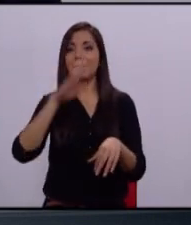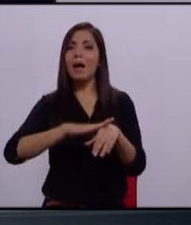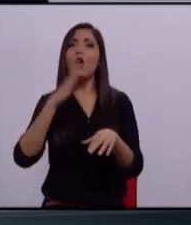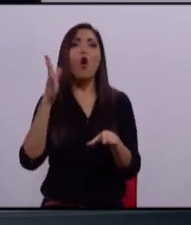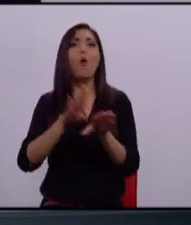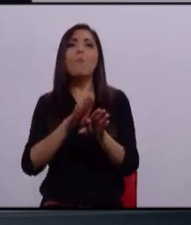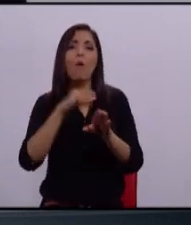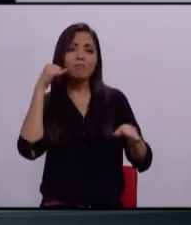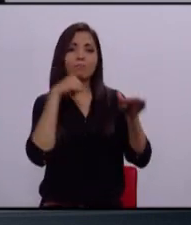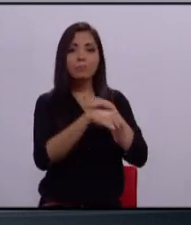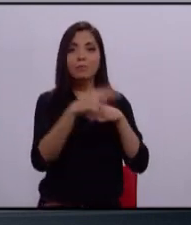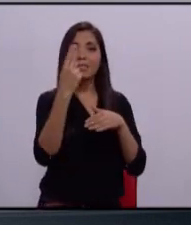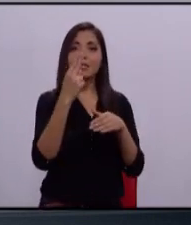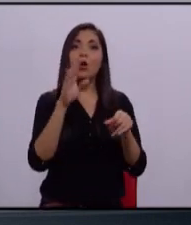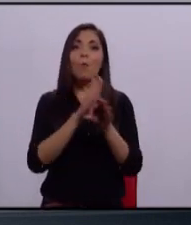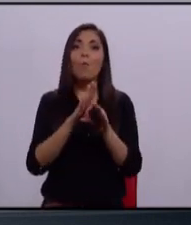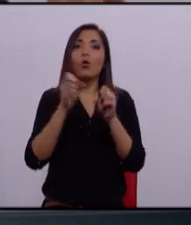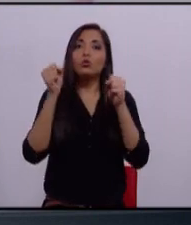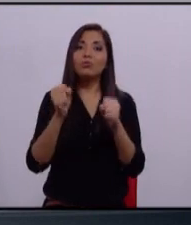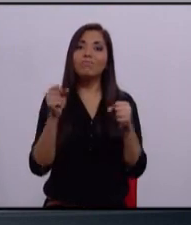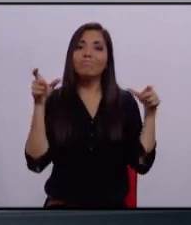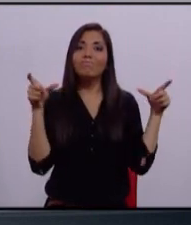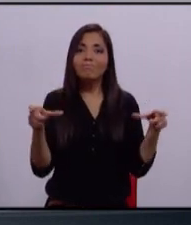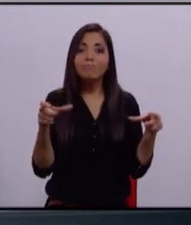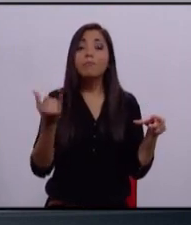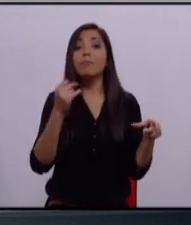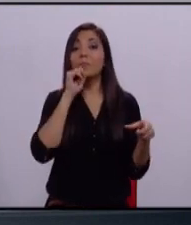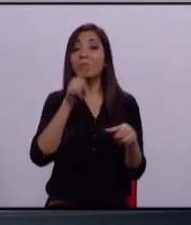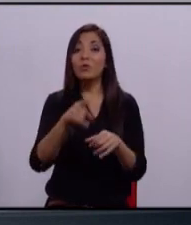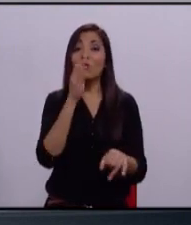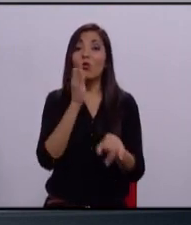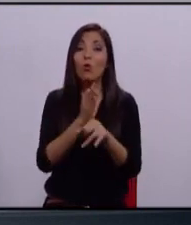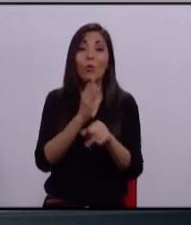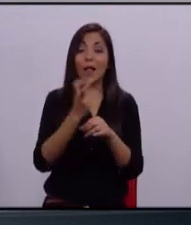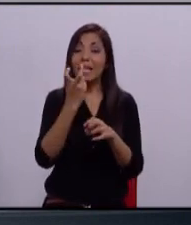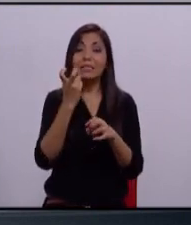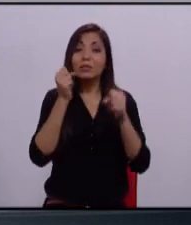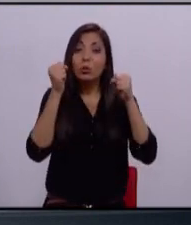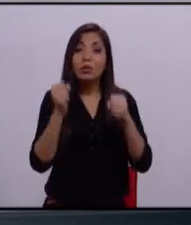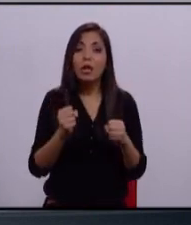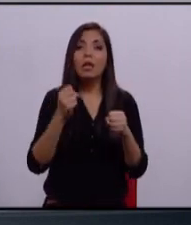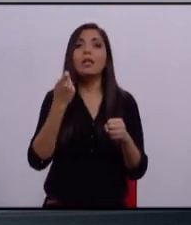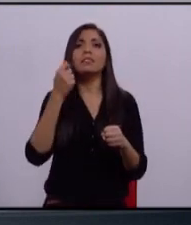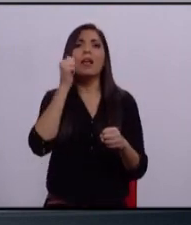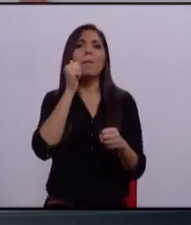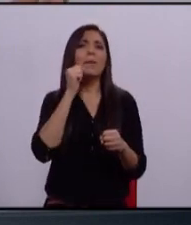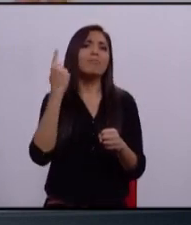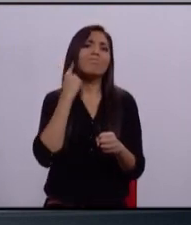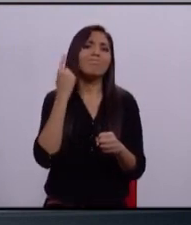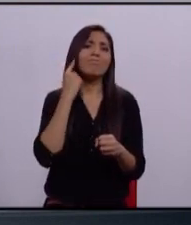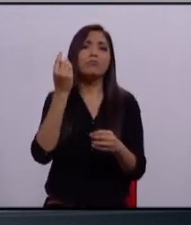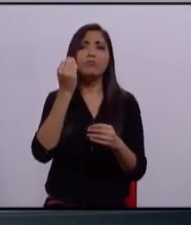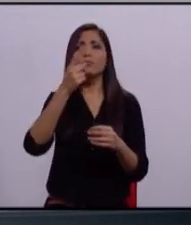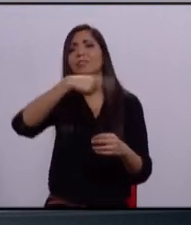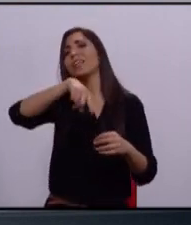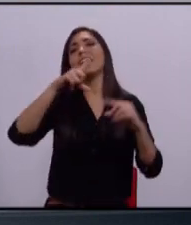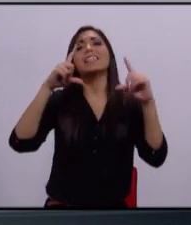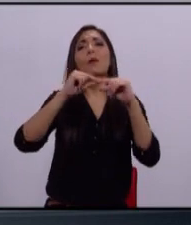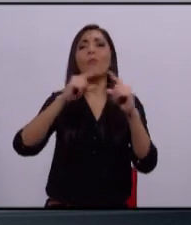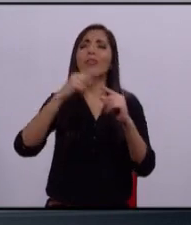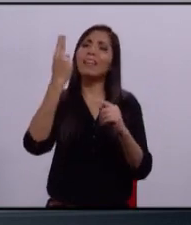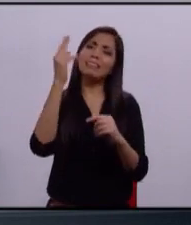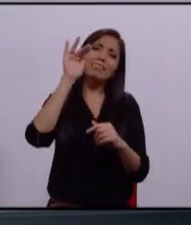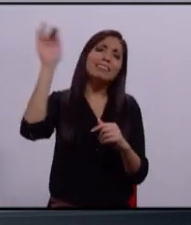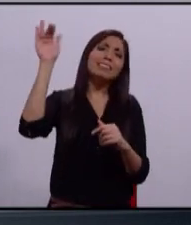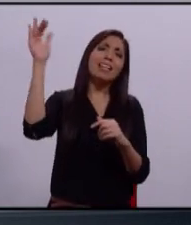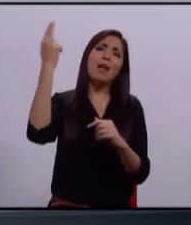fondo que es la seguridad. La seguridad hoy es el reclamo que hacemos más los zapopanos. Y por ello creo que